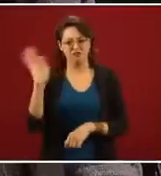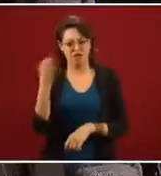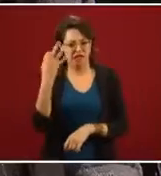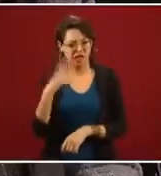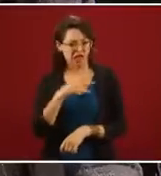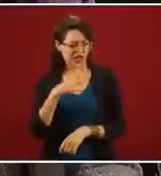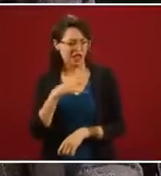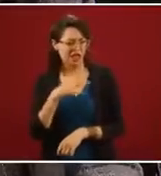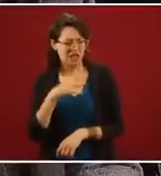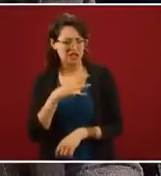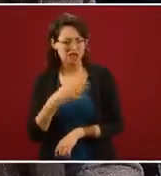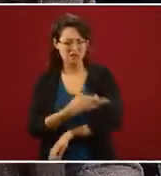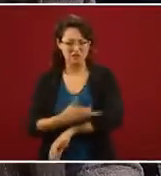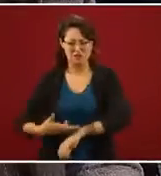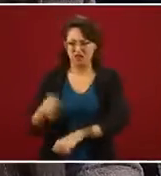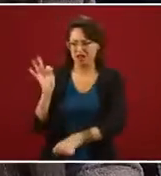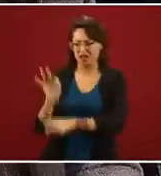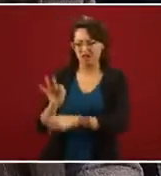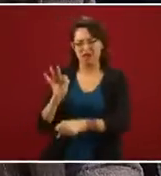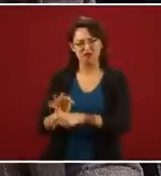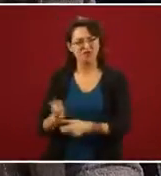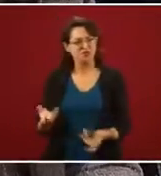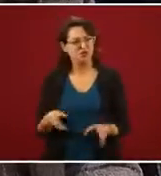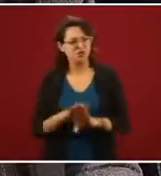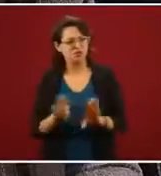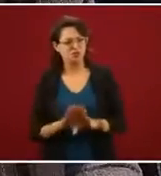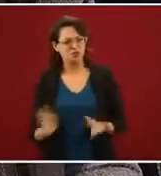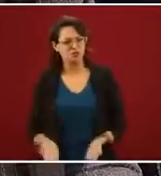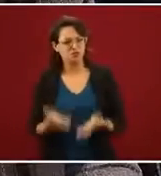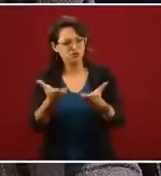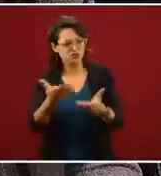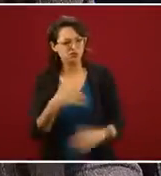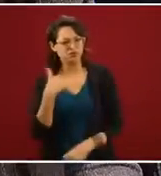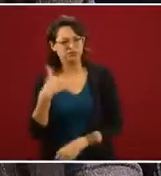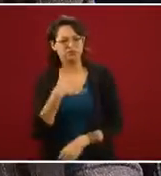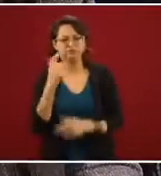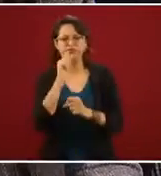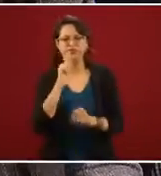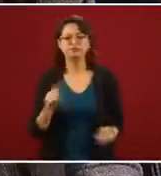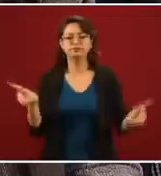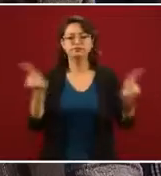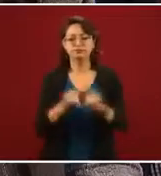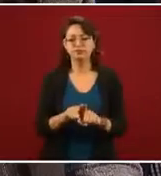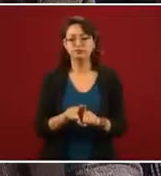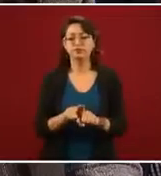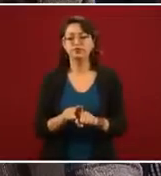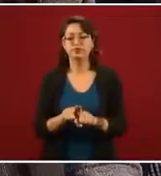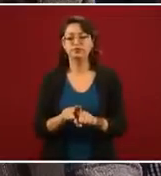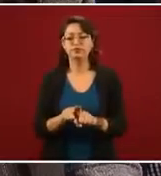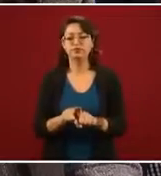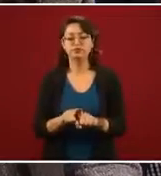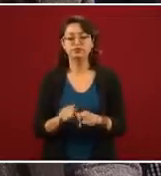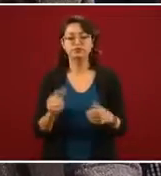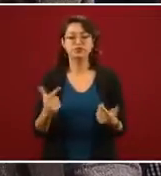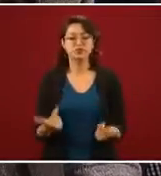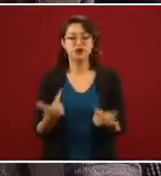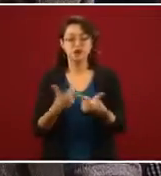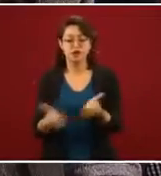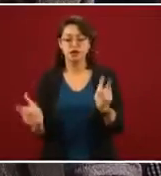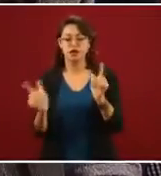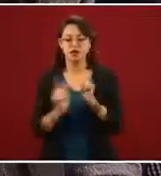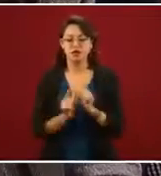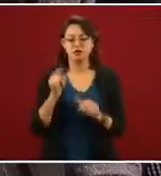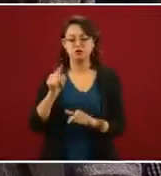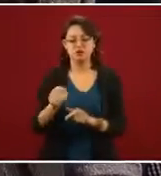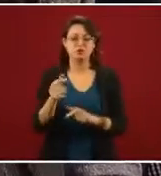nepotismo, ¿cómo se pronunciaría usted al respecto? Y también, señor presidente, a propósito de los grupos como Fármacos